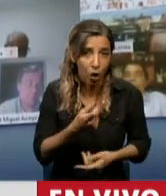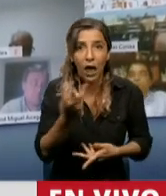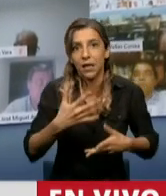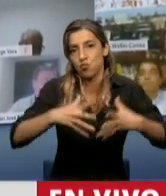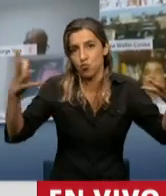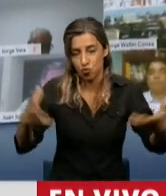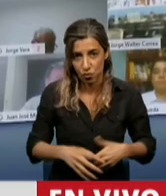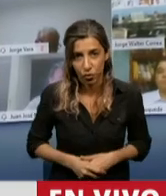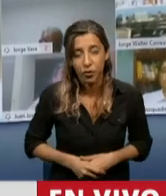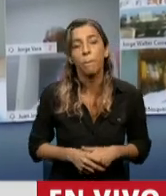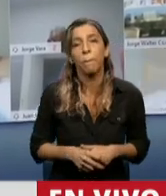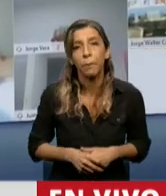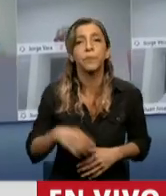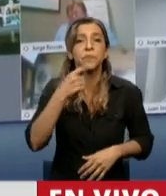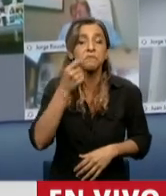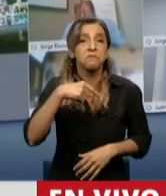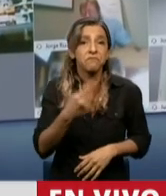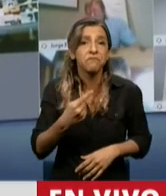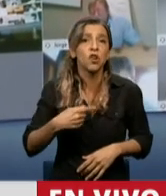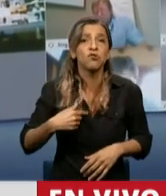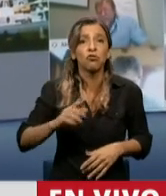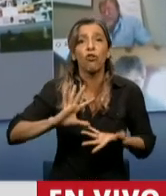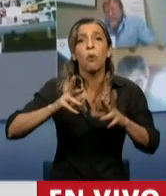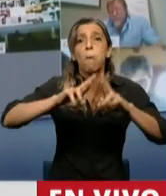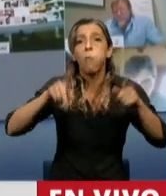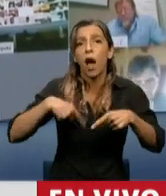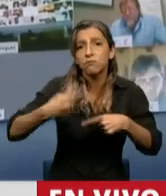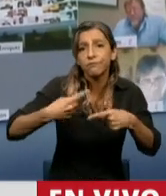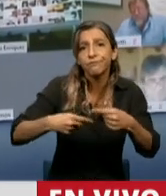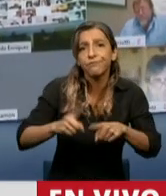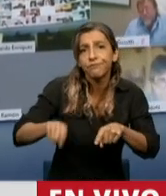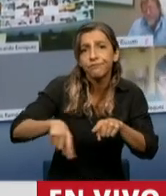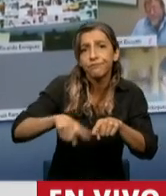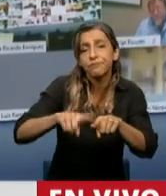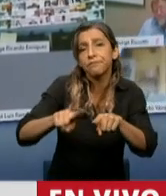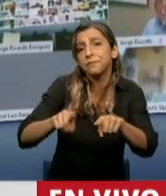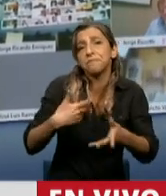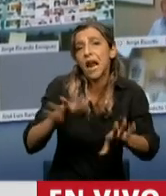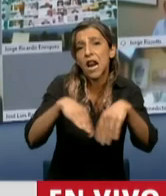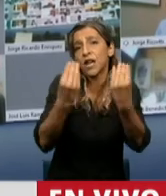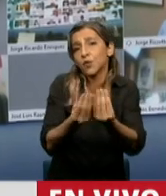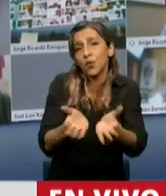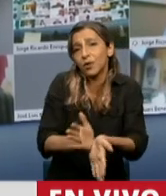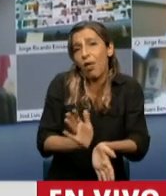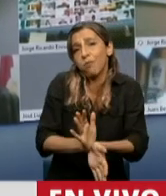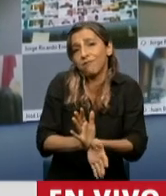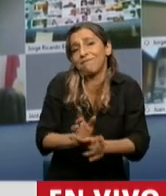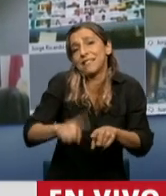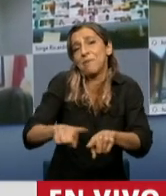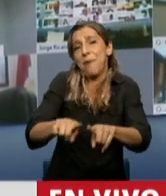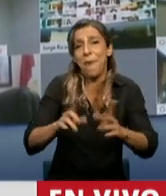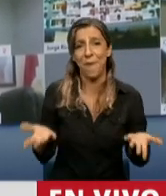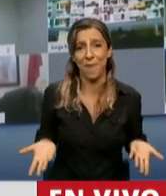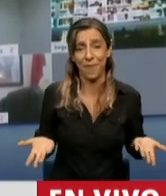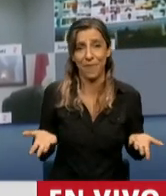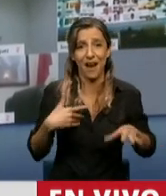políticas que llevaron a este resultado va a generar precisamente los mismos resultados y me parece a mí que esa